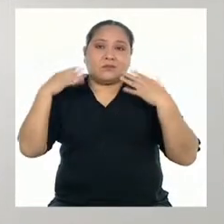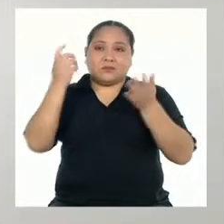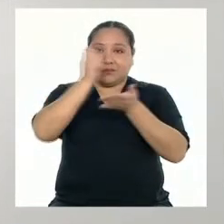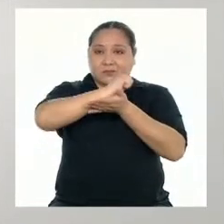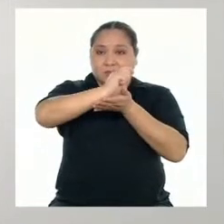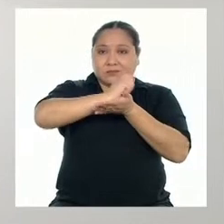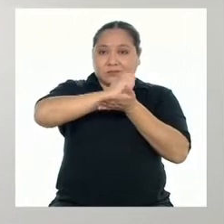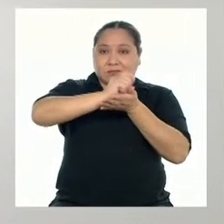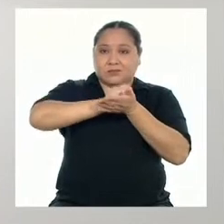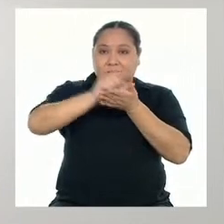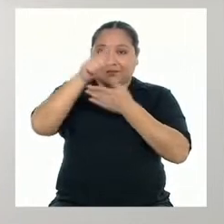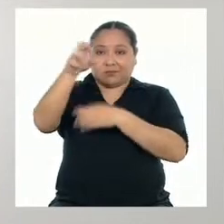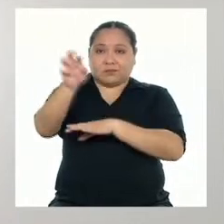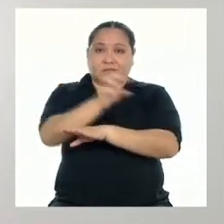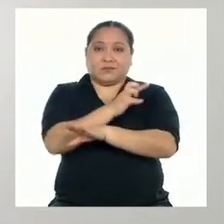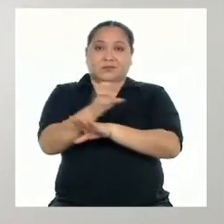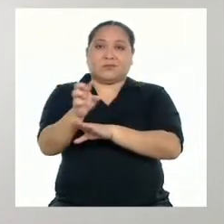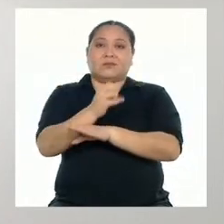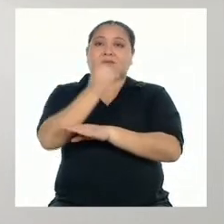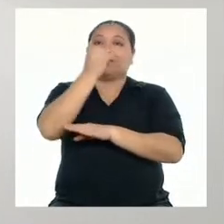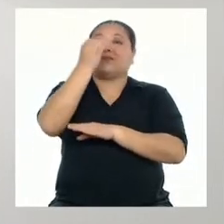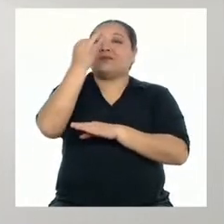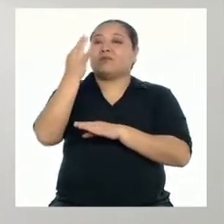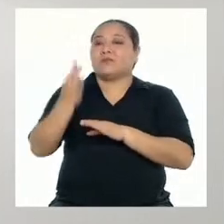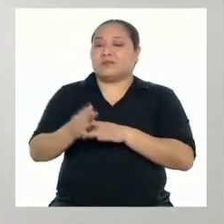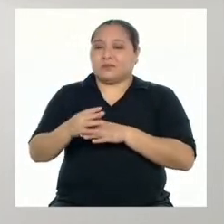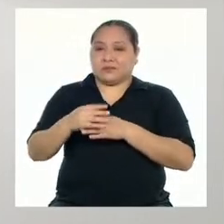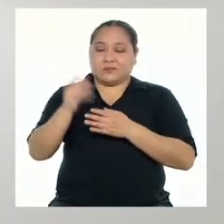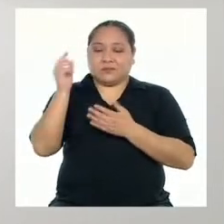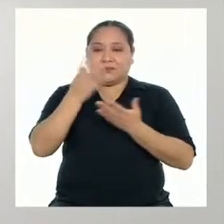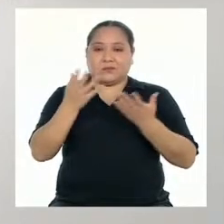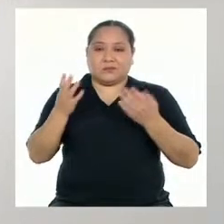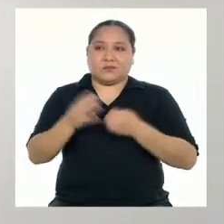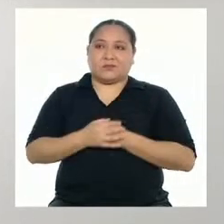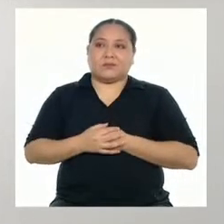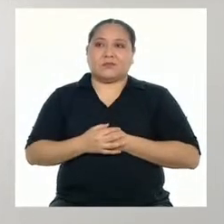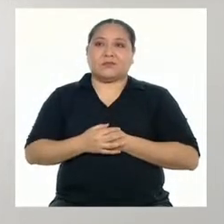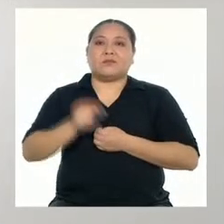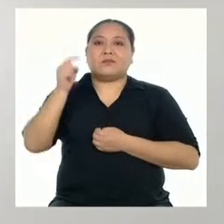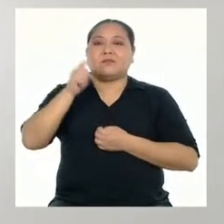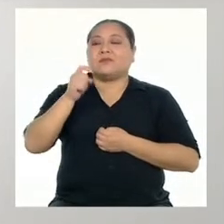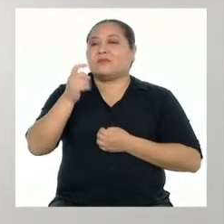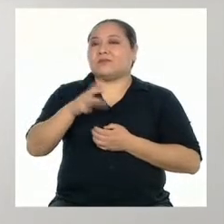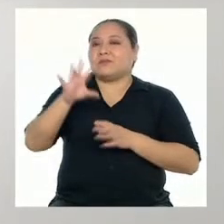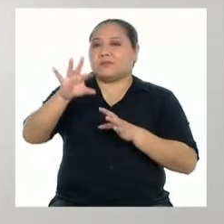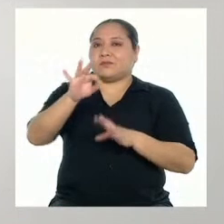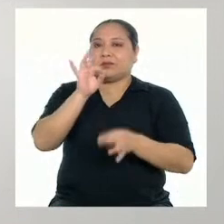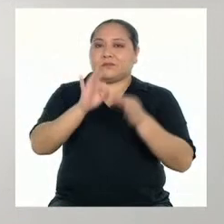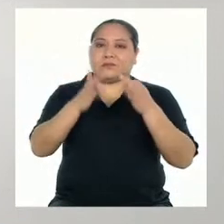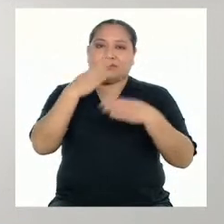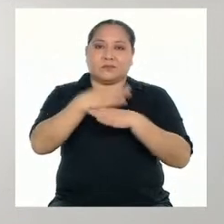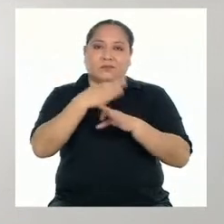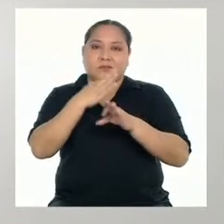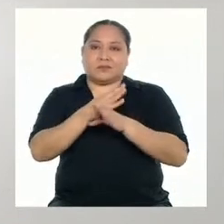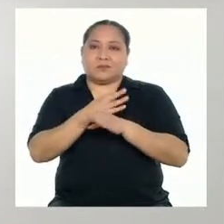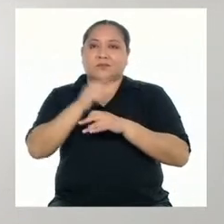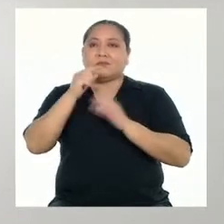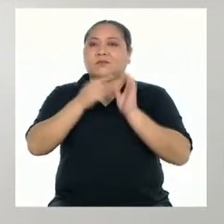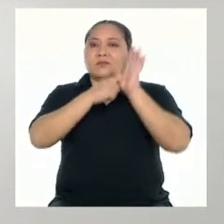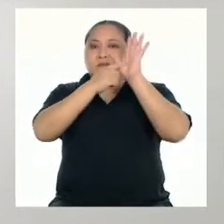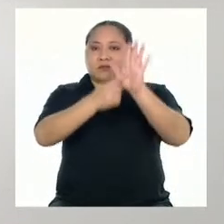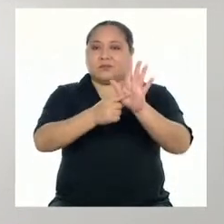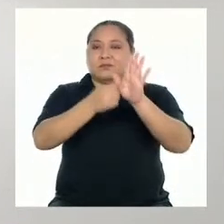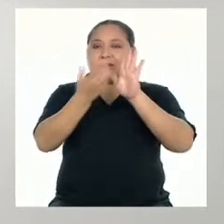escribamos nuestro poema sobre alguno de nuestros pasatiempos, debemos elegir la forma en la que vamos a